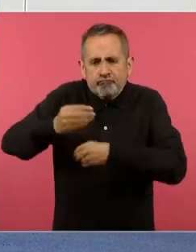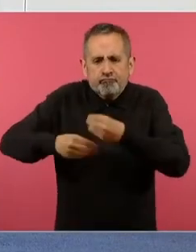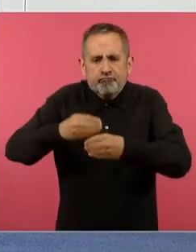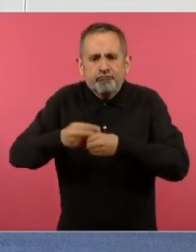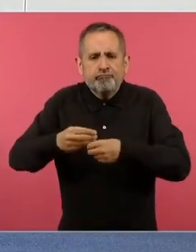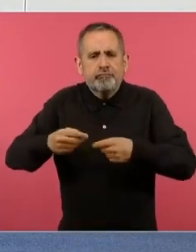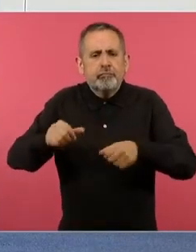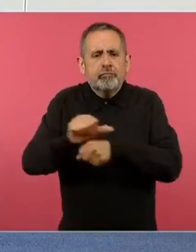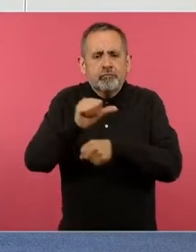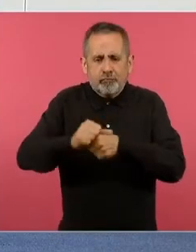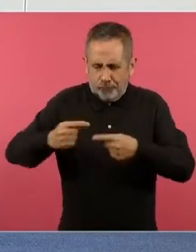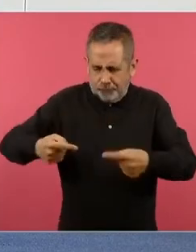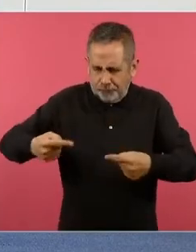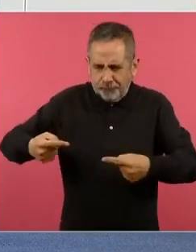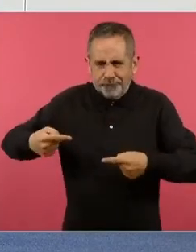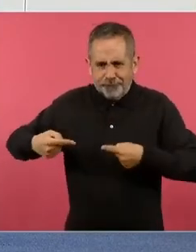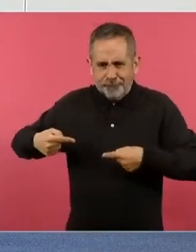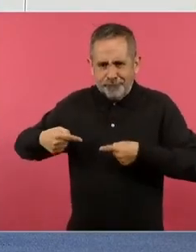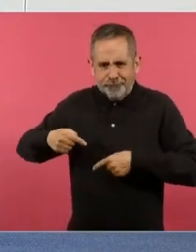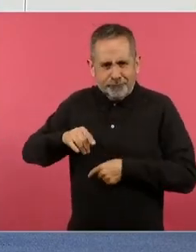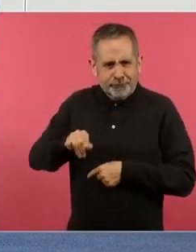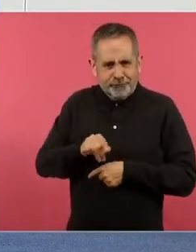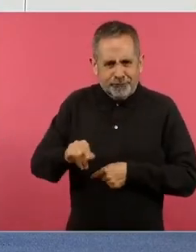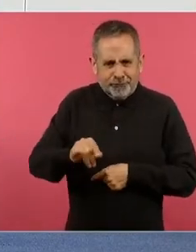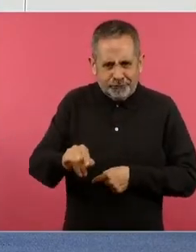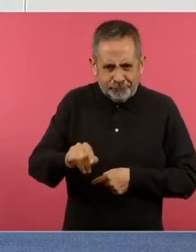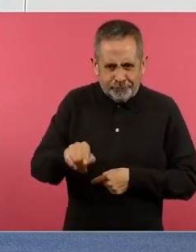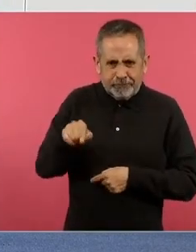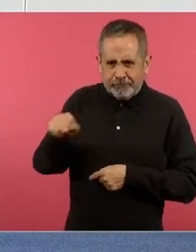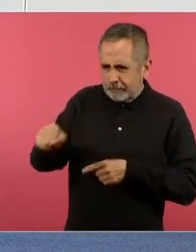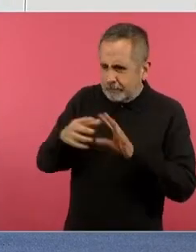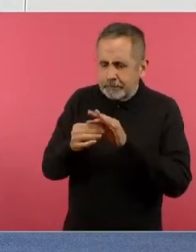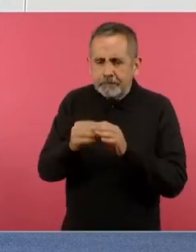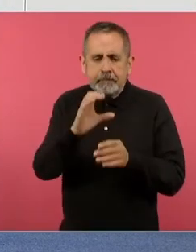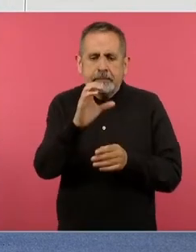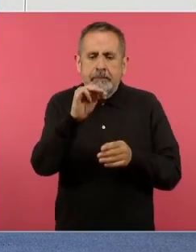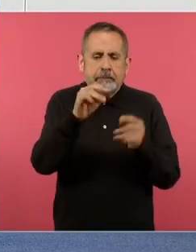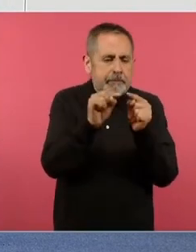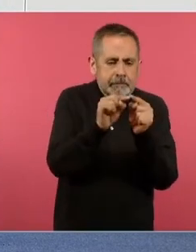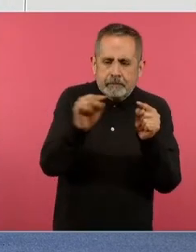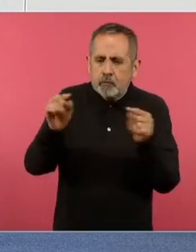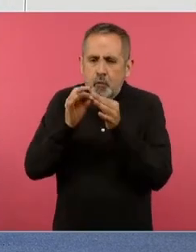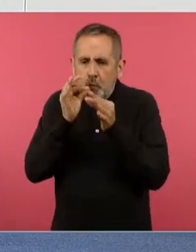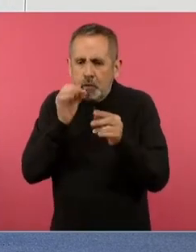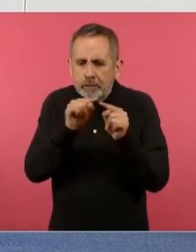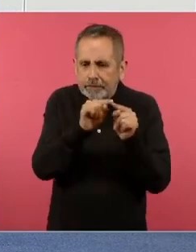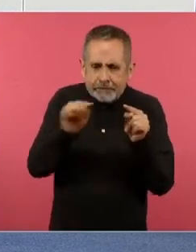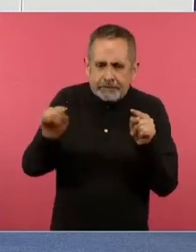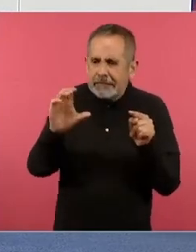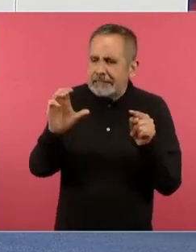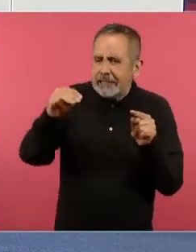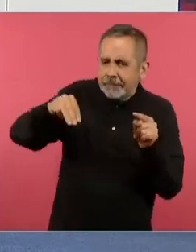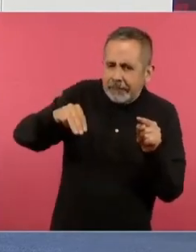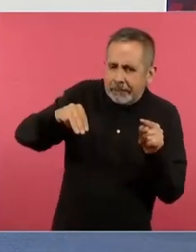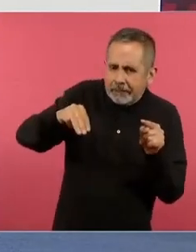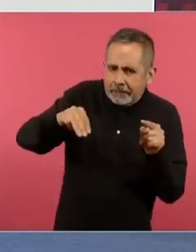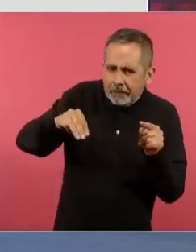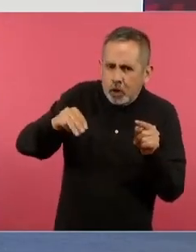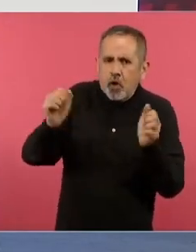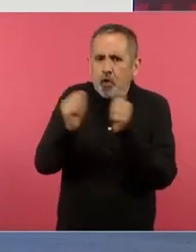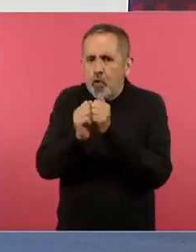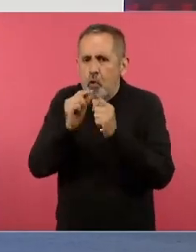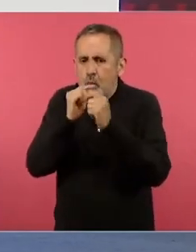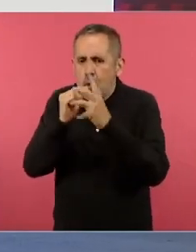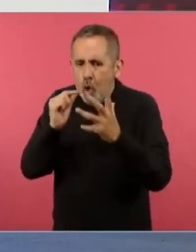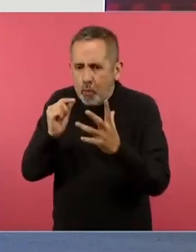cartón aquí le piden que tome centímetros de un popote no me voy a detener mucho en él pero que coloque un